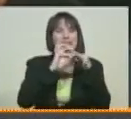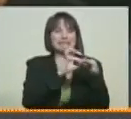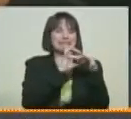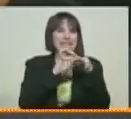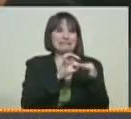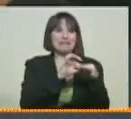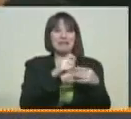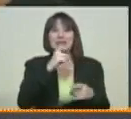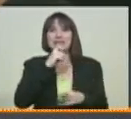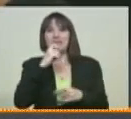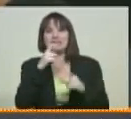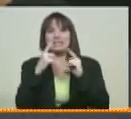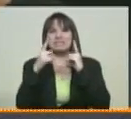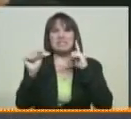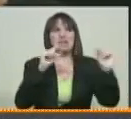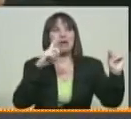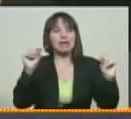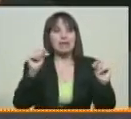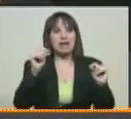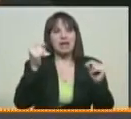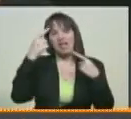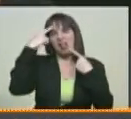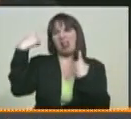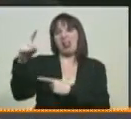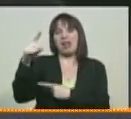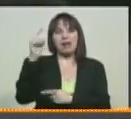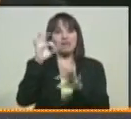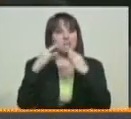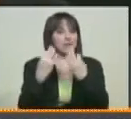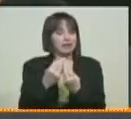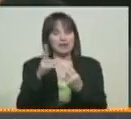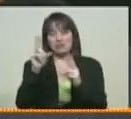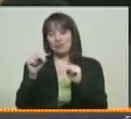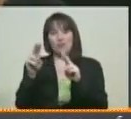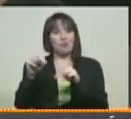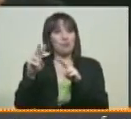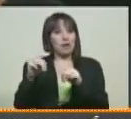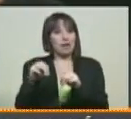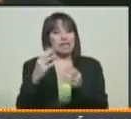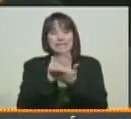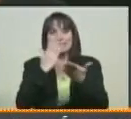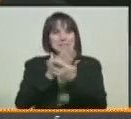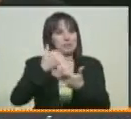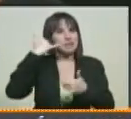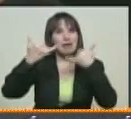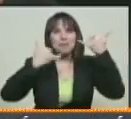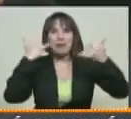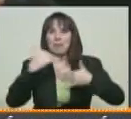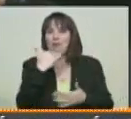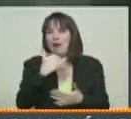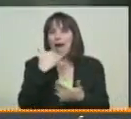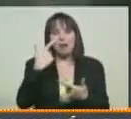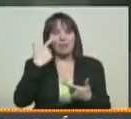es muy raro el venezolano que se haya ido y haya abandonado su familia como tal. Porque normalmente estamos pendientes de nuestra familia.